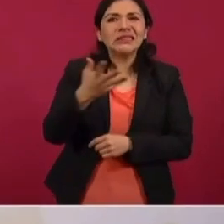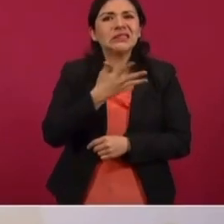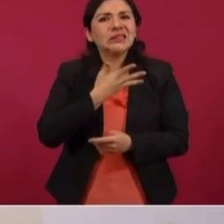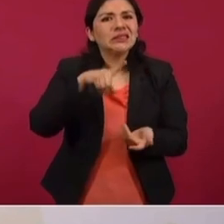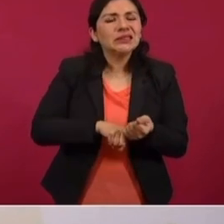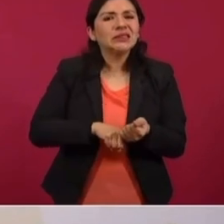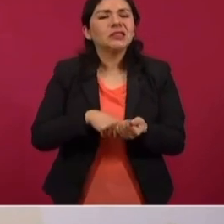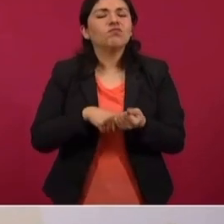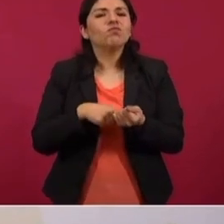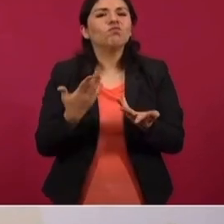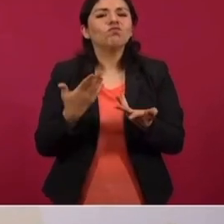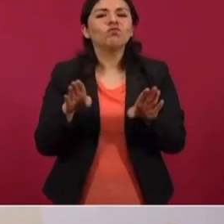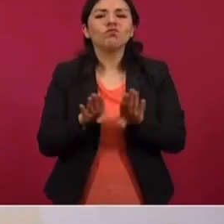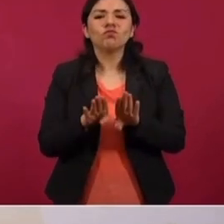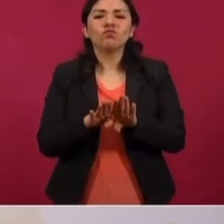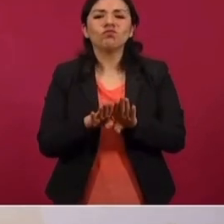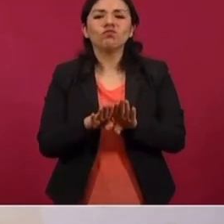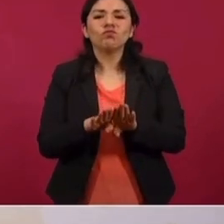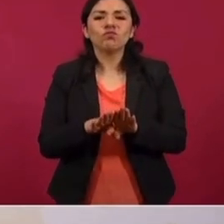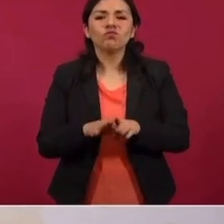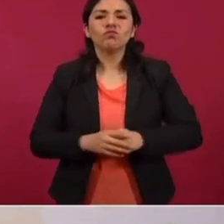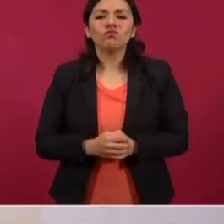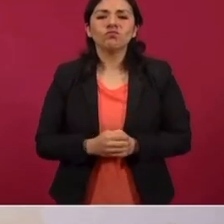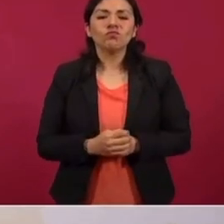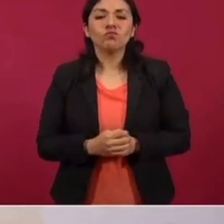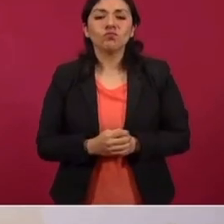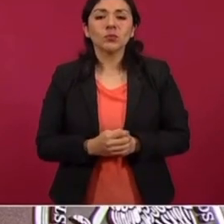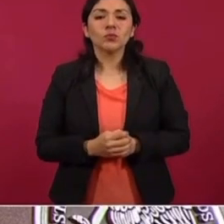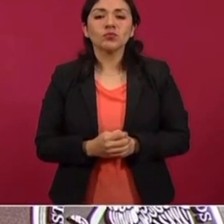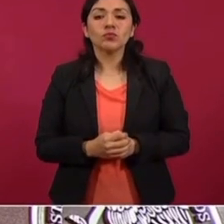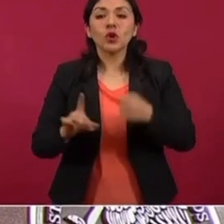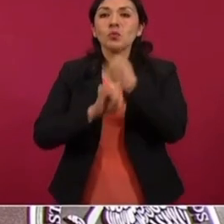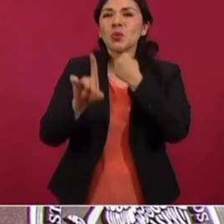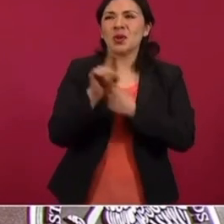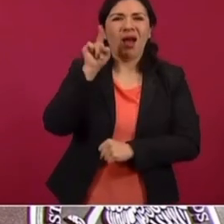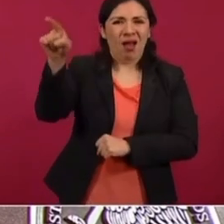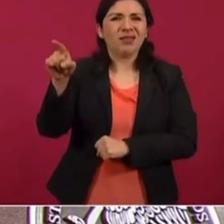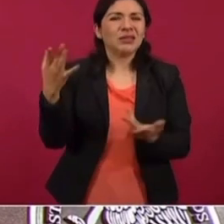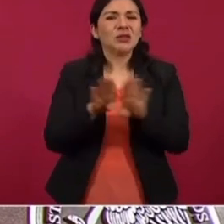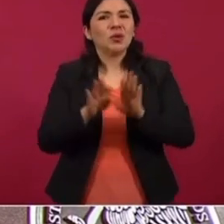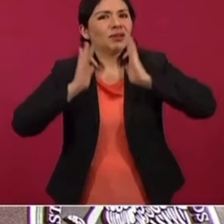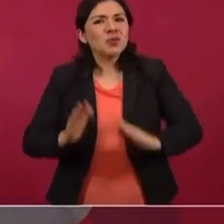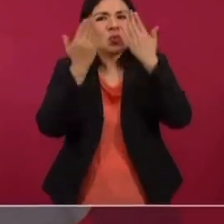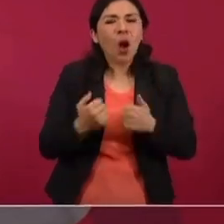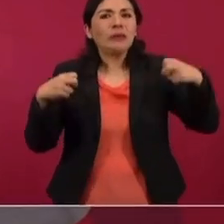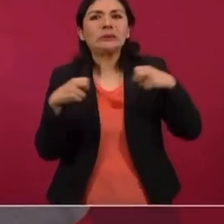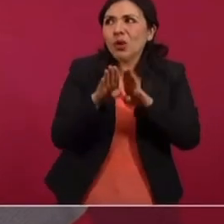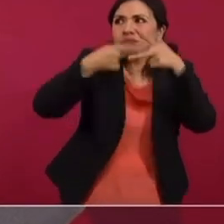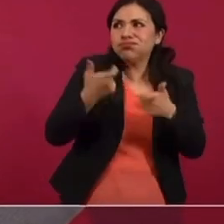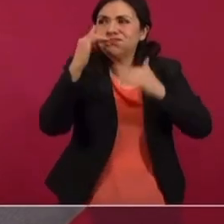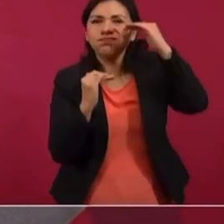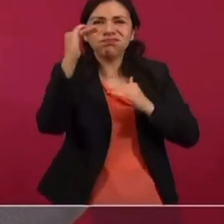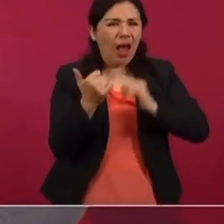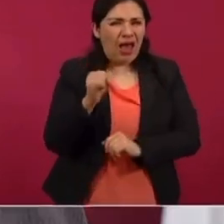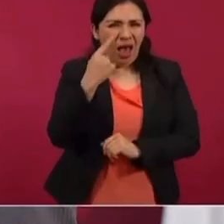esta situación de intranquilidad, de nerviosismo en los mercados,